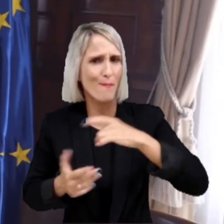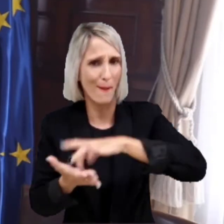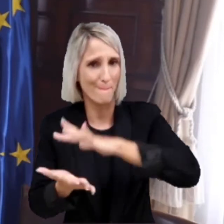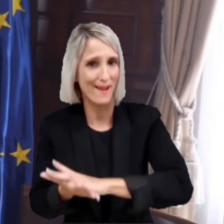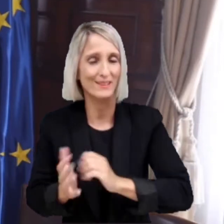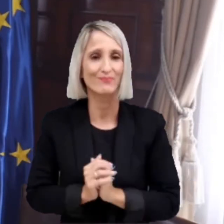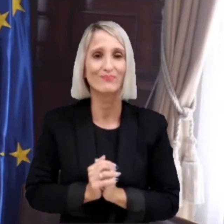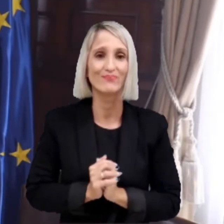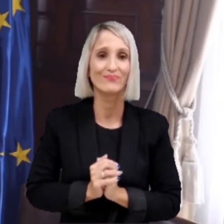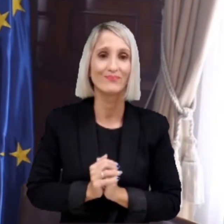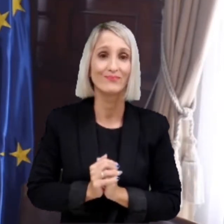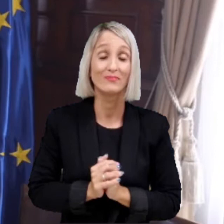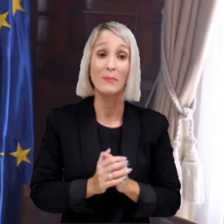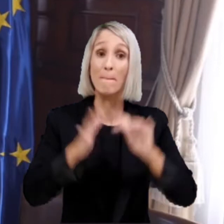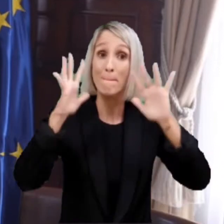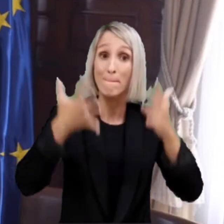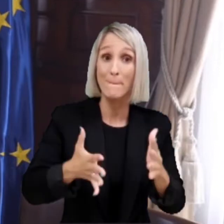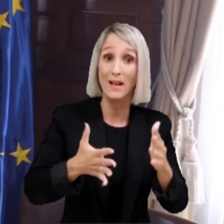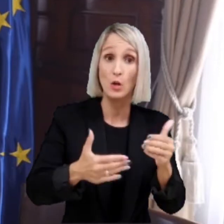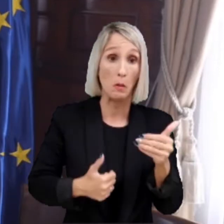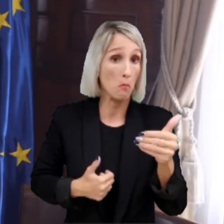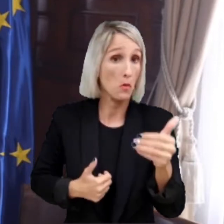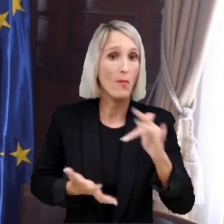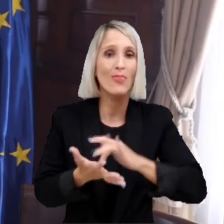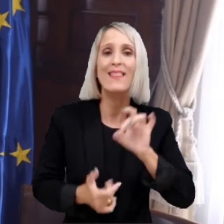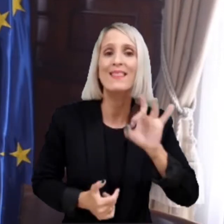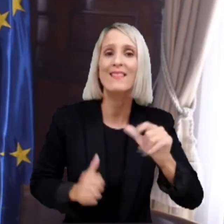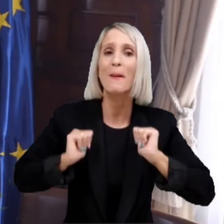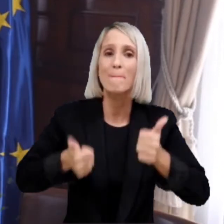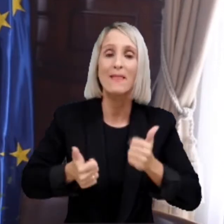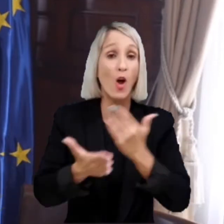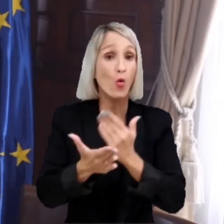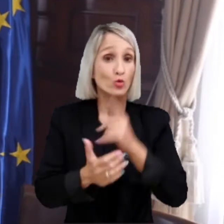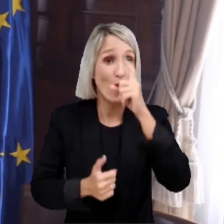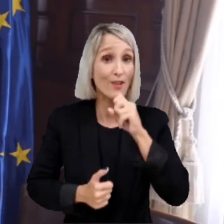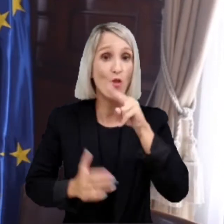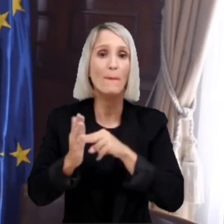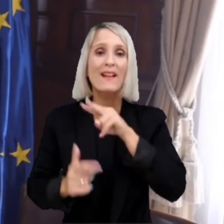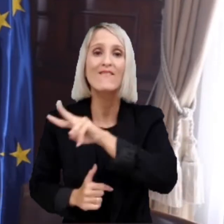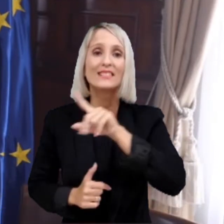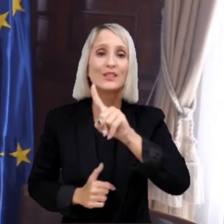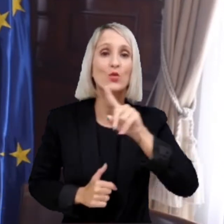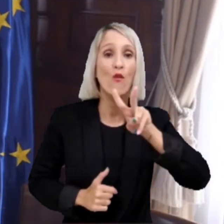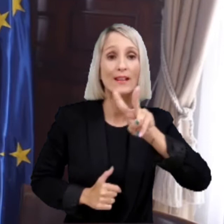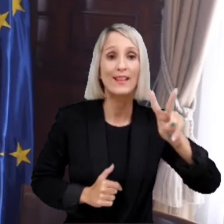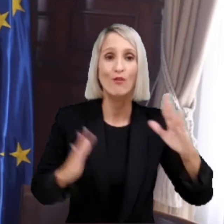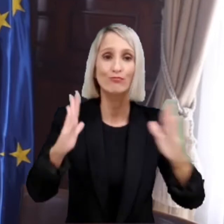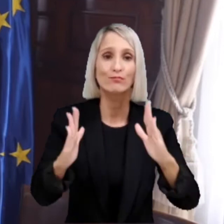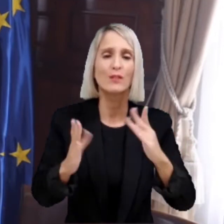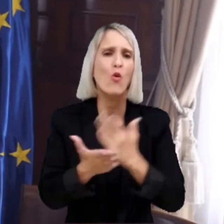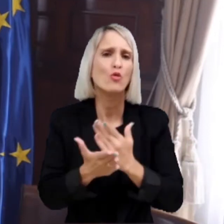en nuestra ciudad. El miércoles próximo día 15 comienza el curso 21-22 para